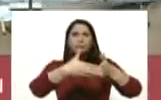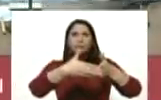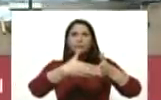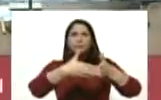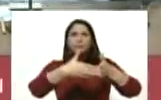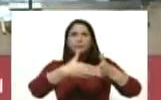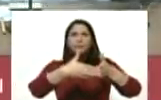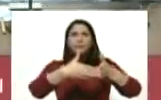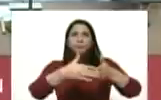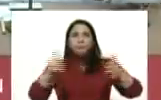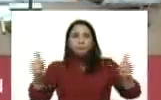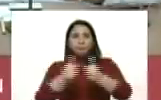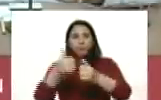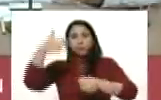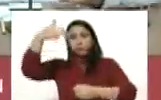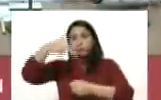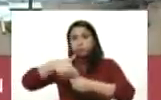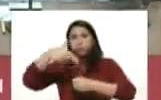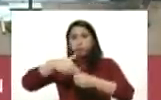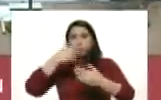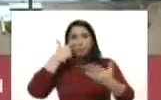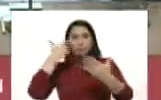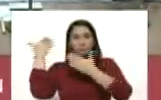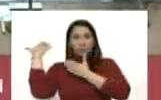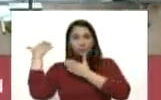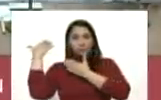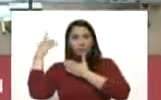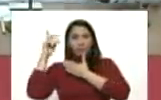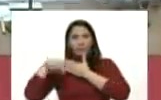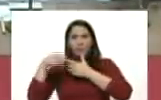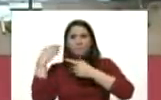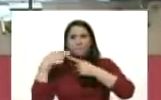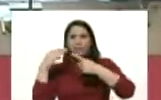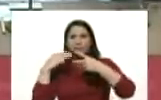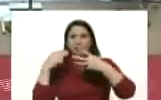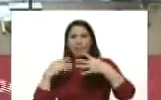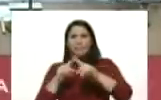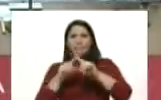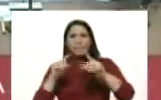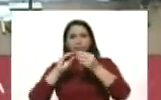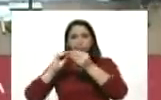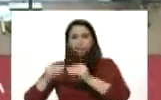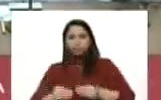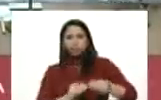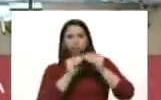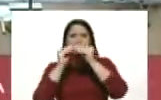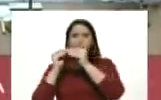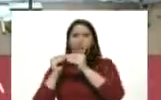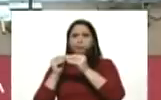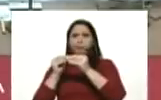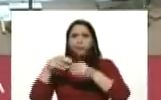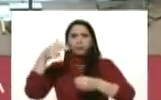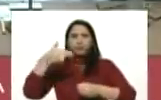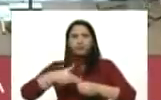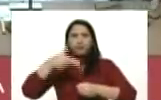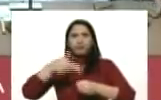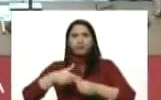con la gasolina y los insumos para la recuperación de las refinerías